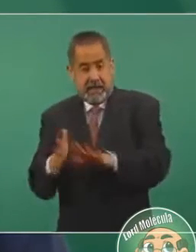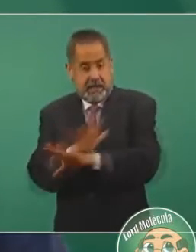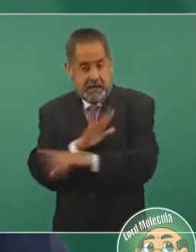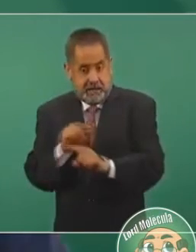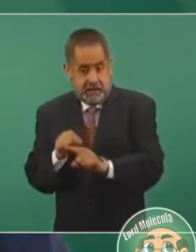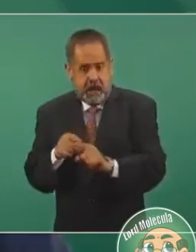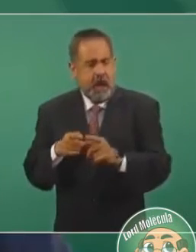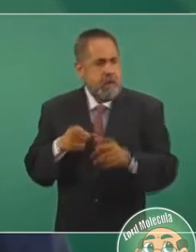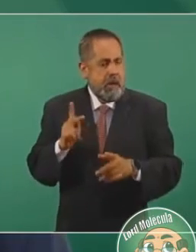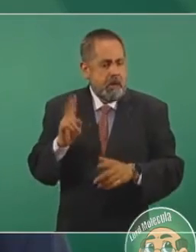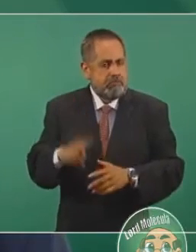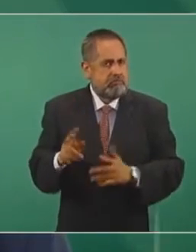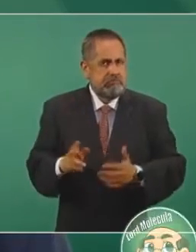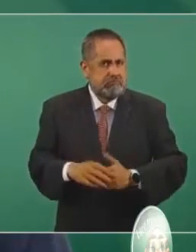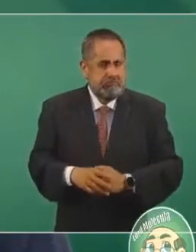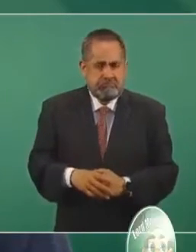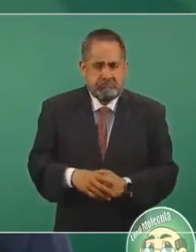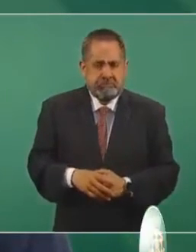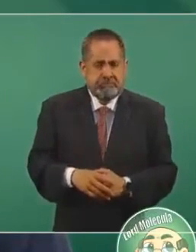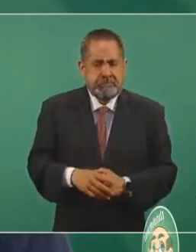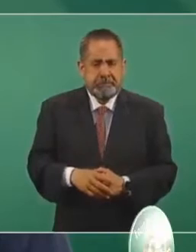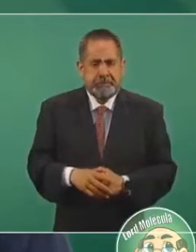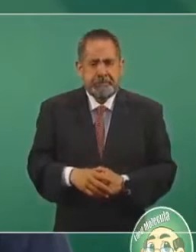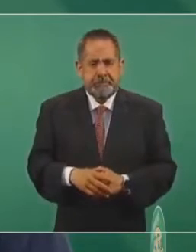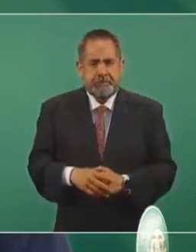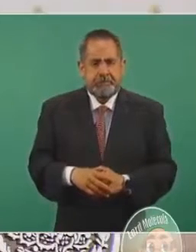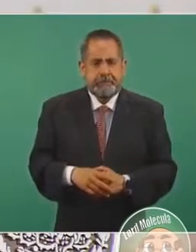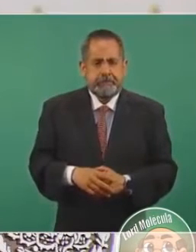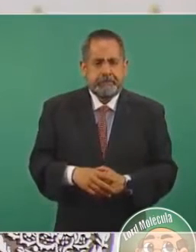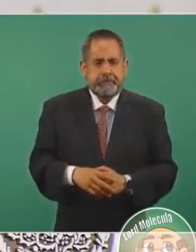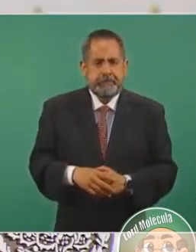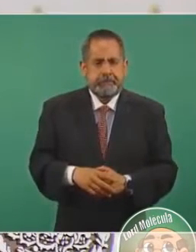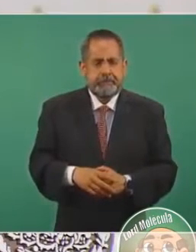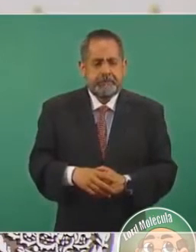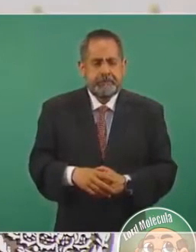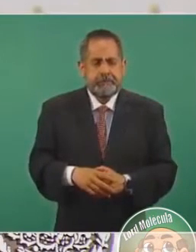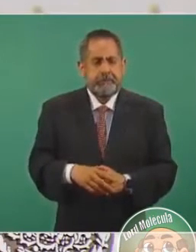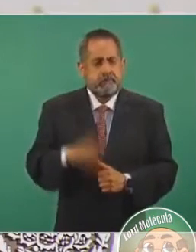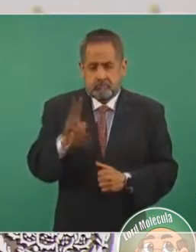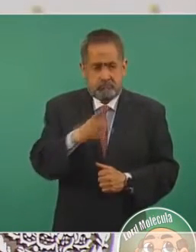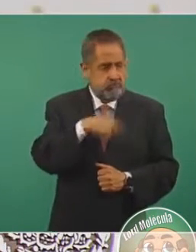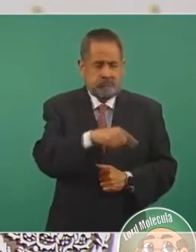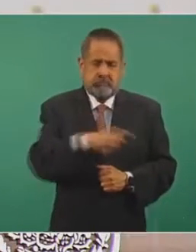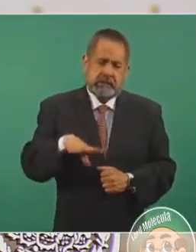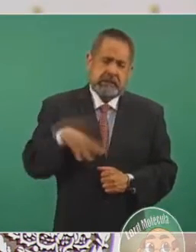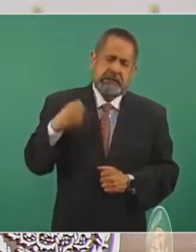es que estaban abusando,